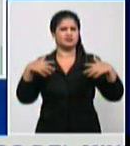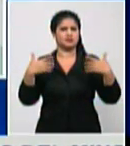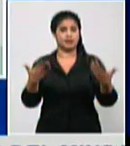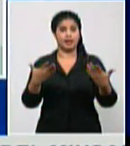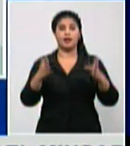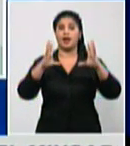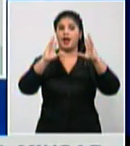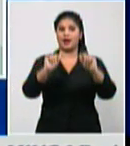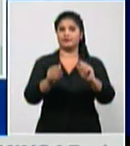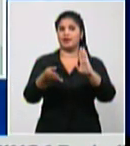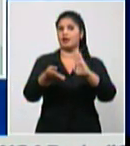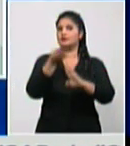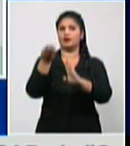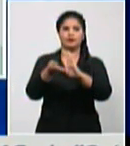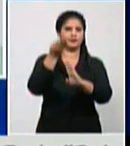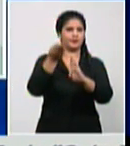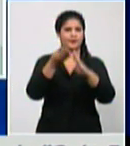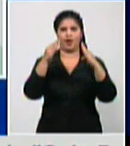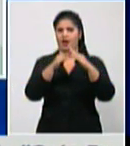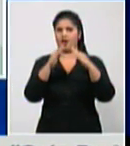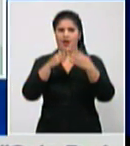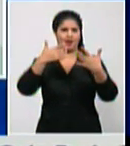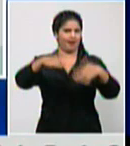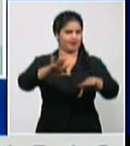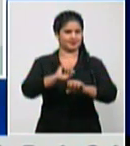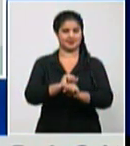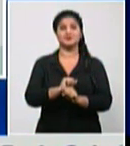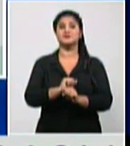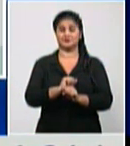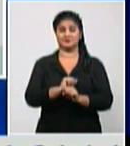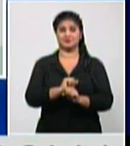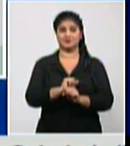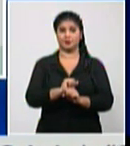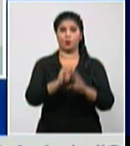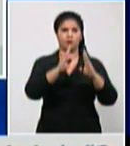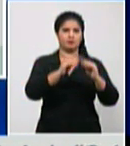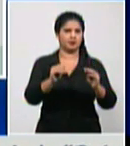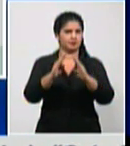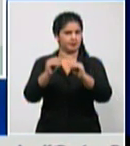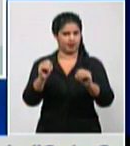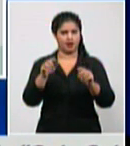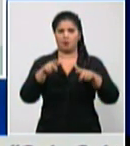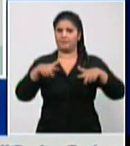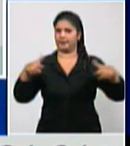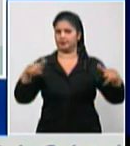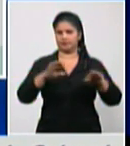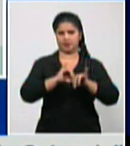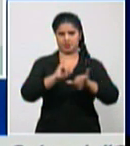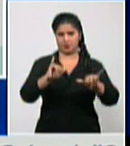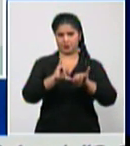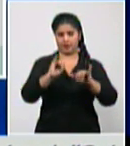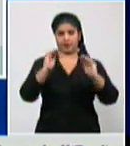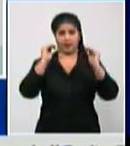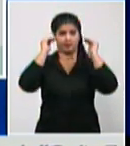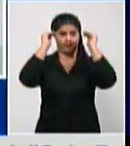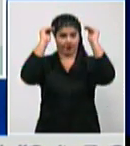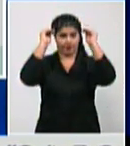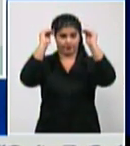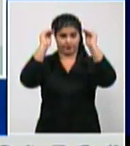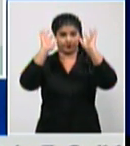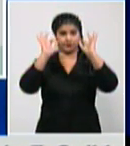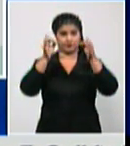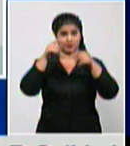ahí está gracias Lidia es la parte de arriba que tal vez no se no se distinga bien la curva la curva